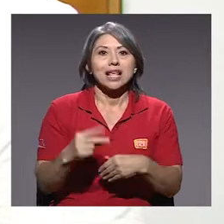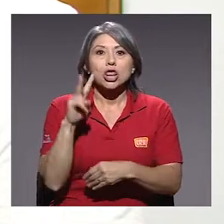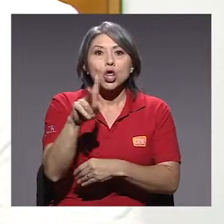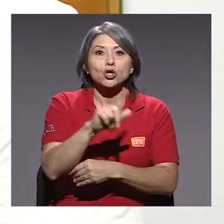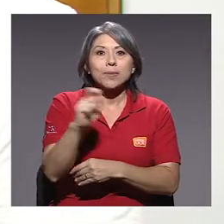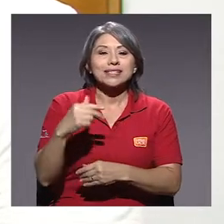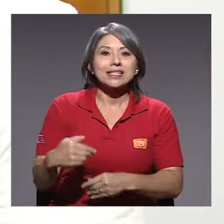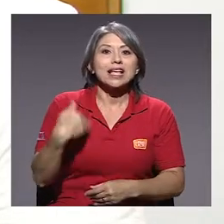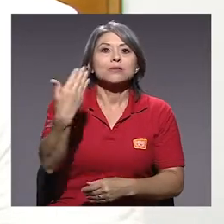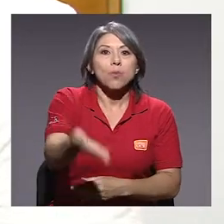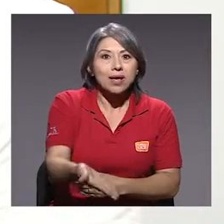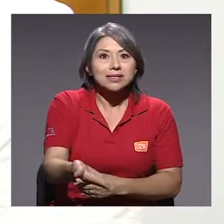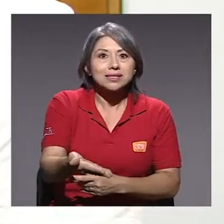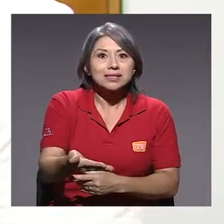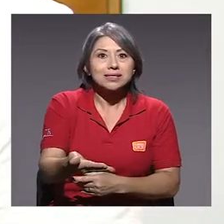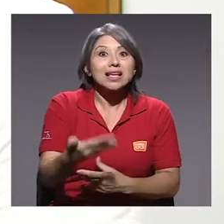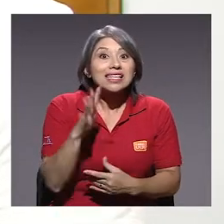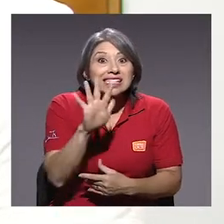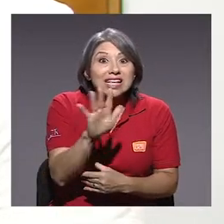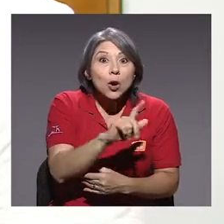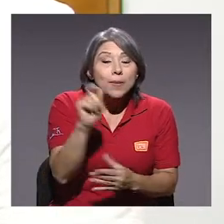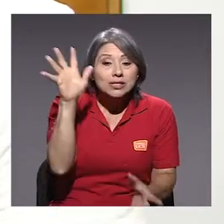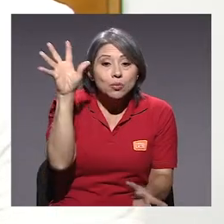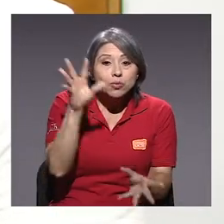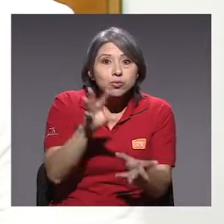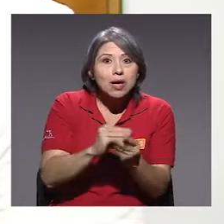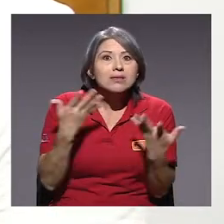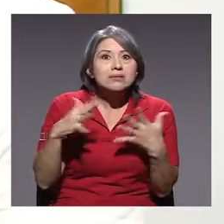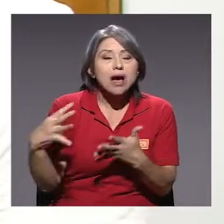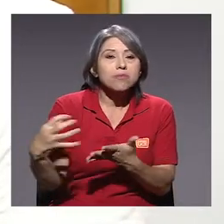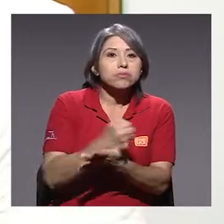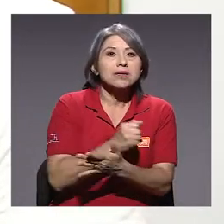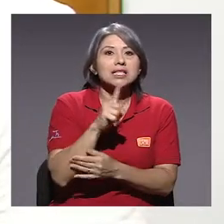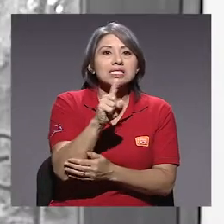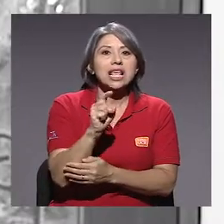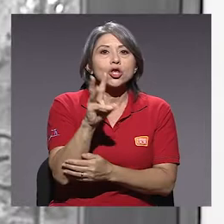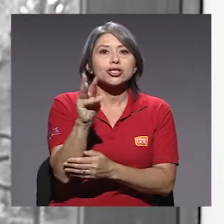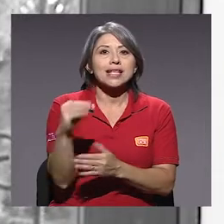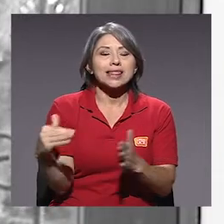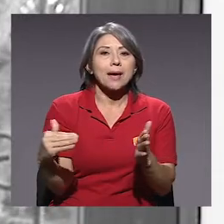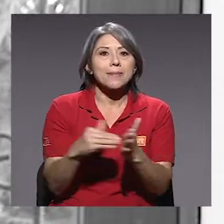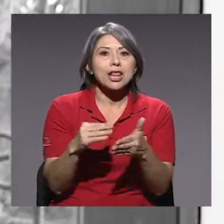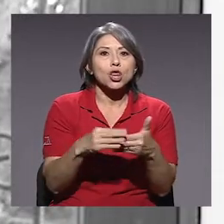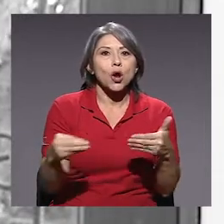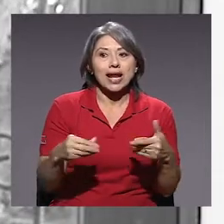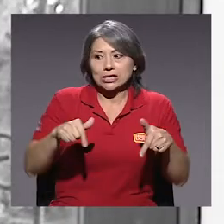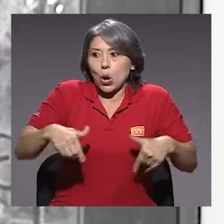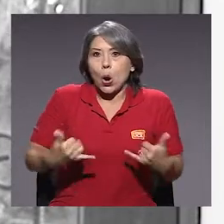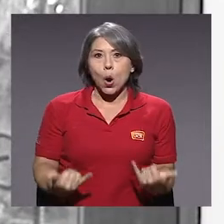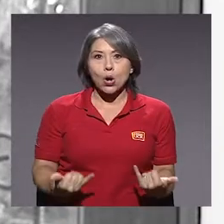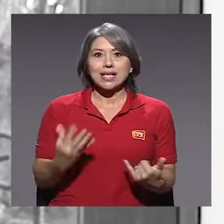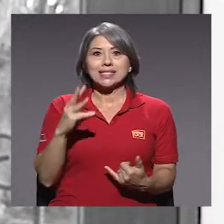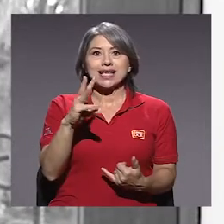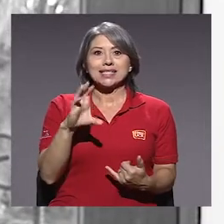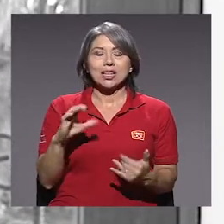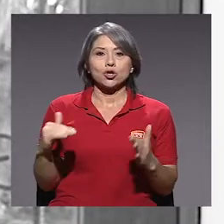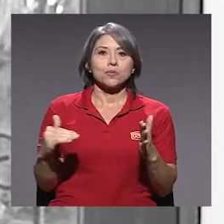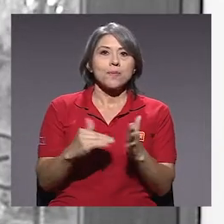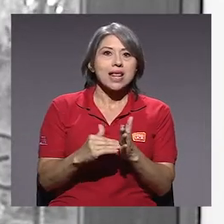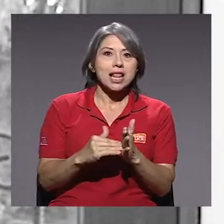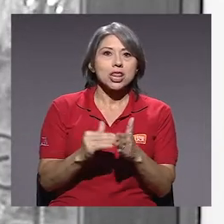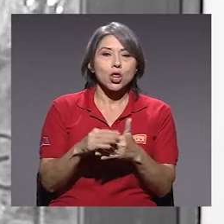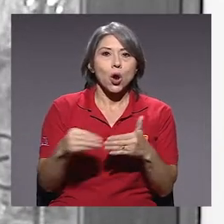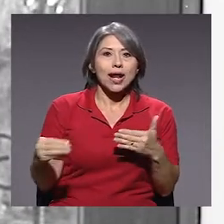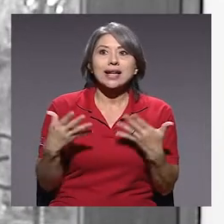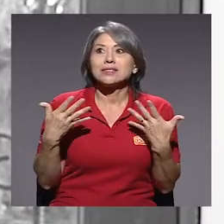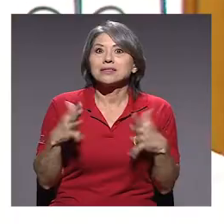A los dos meses después, a cinco meses, ya hemos recaudado 160 mil dólares y hoy ya vamos por 600 mil dólares, ya cerrando